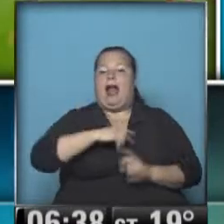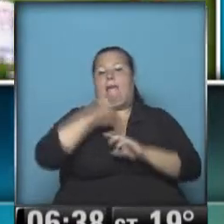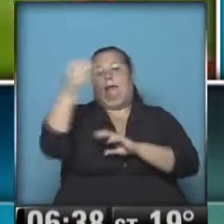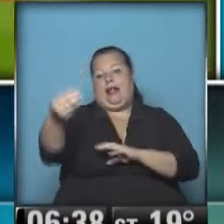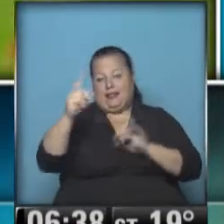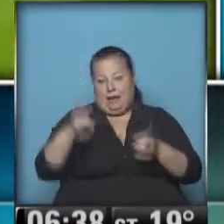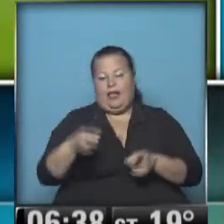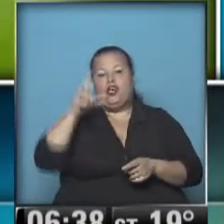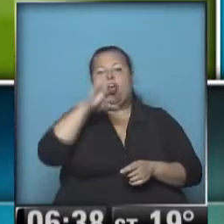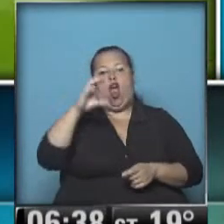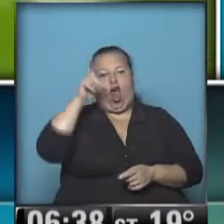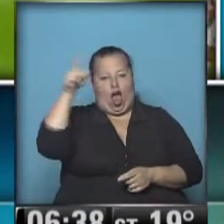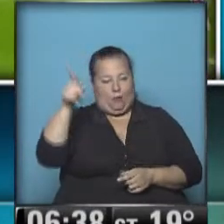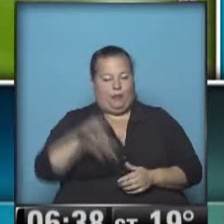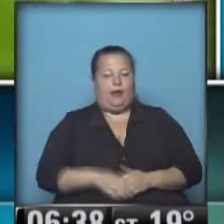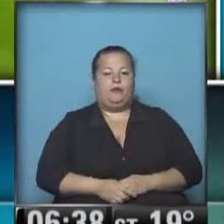pase en Colombia.